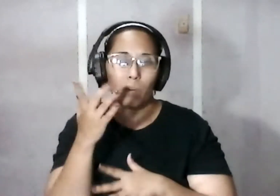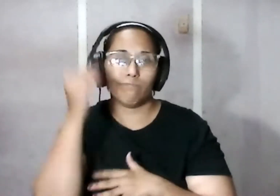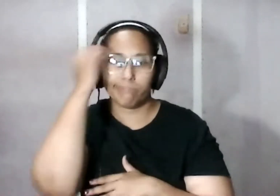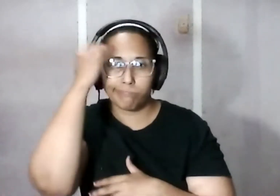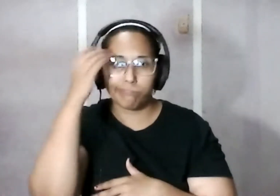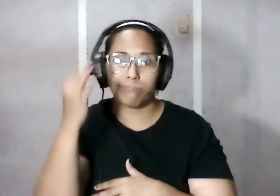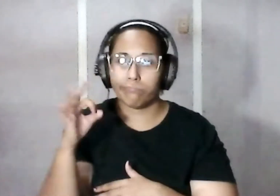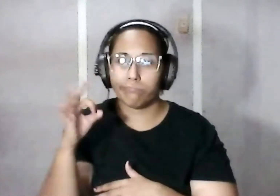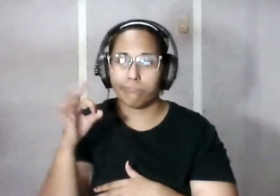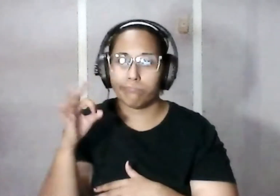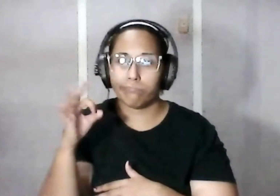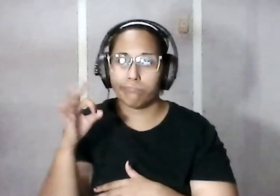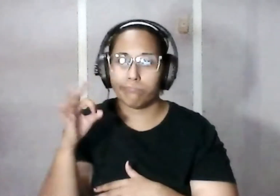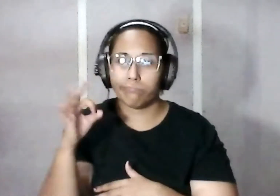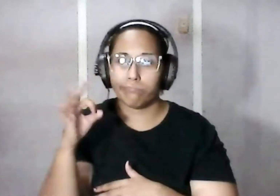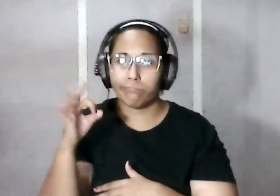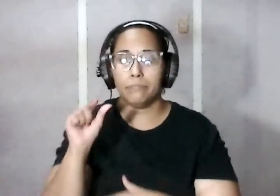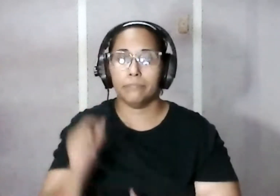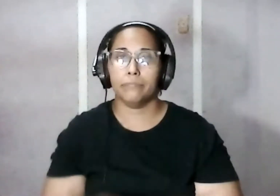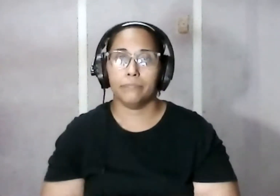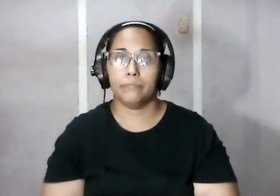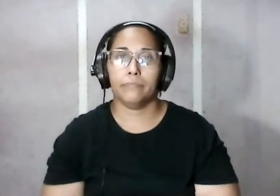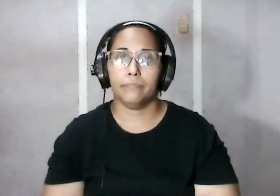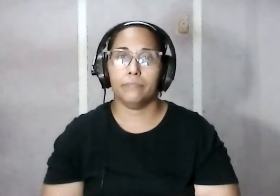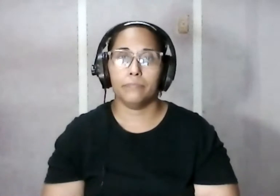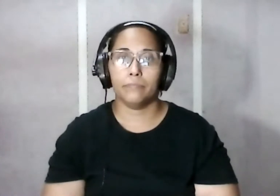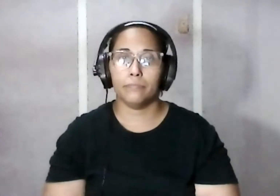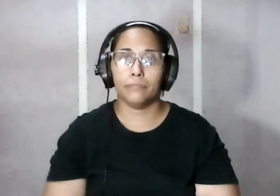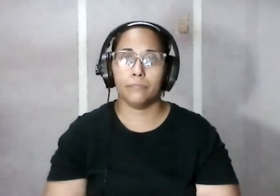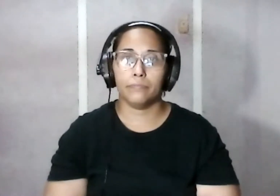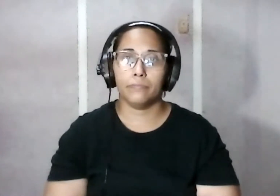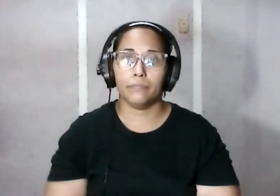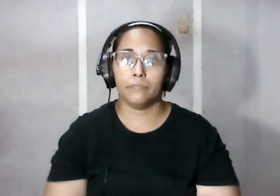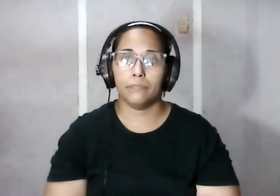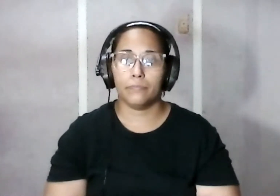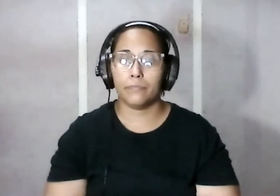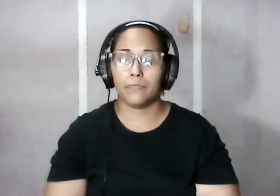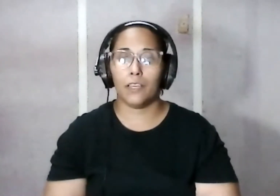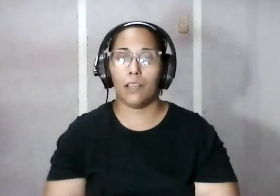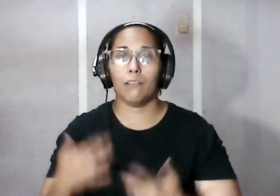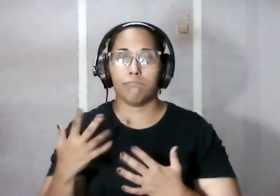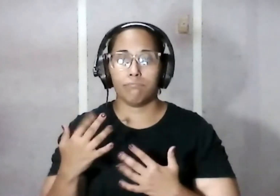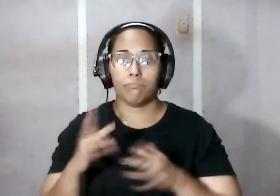tardan un poco más así que en el video en el video lo recibí